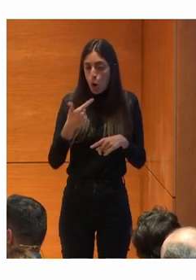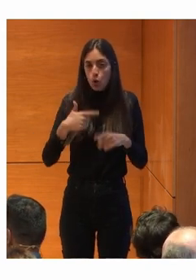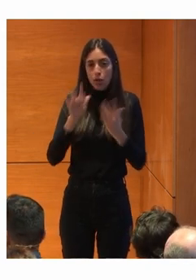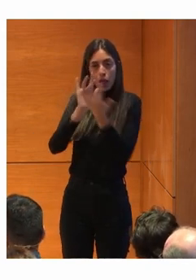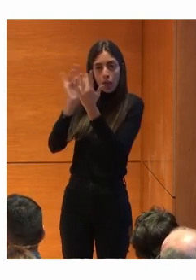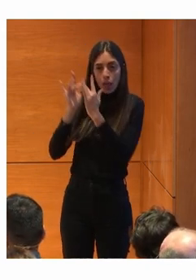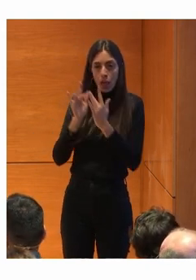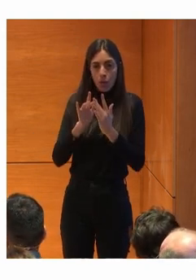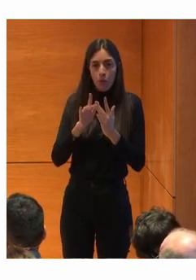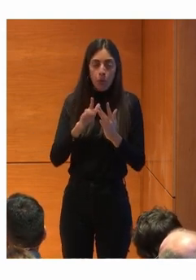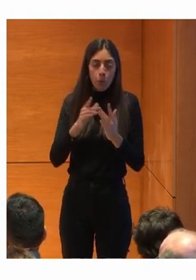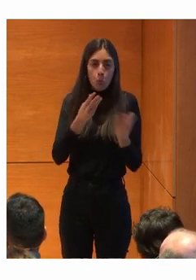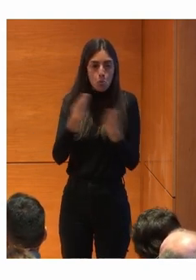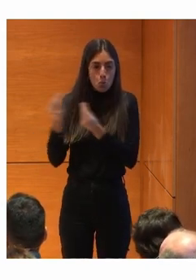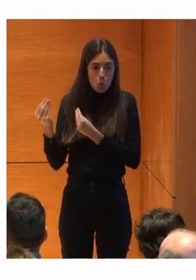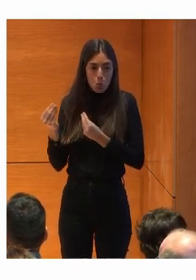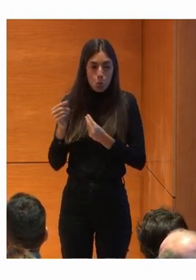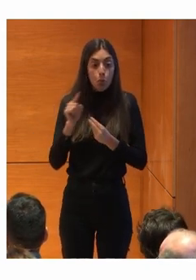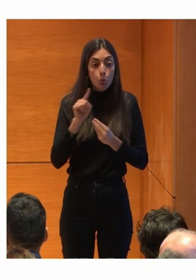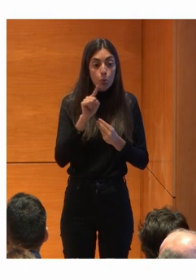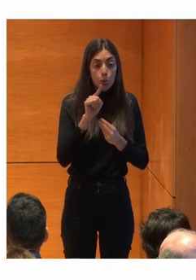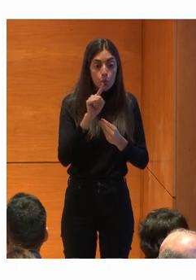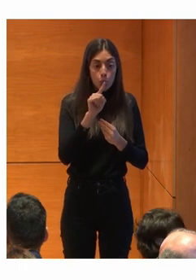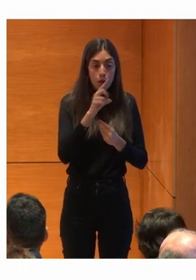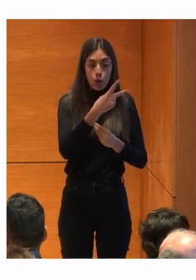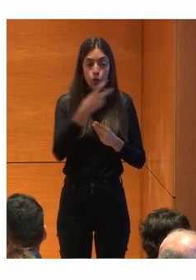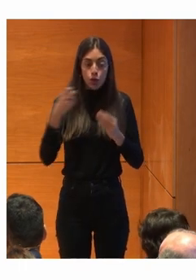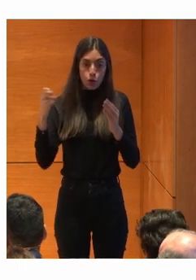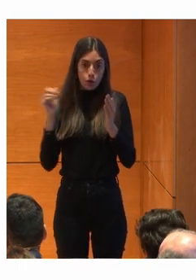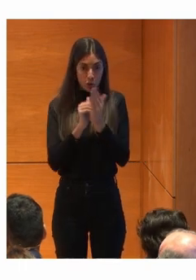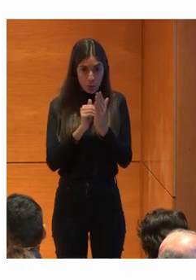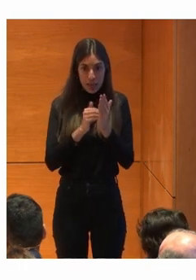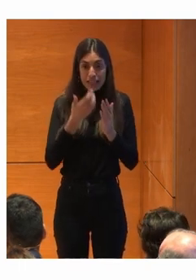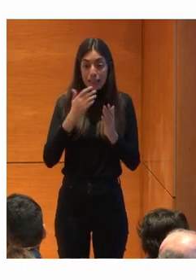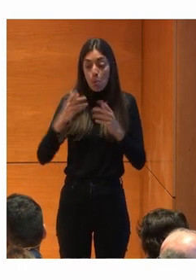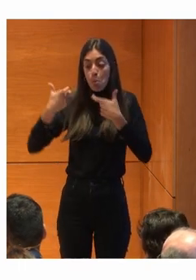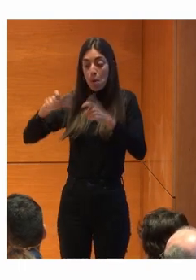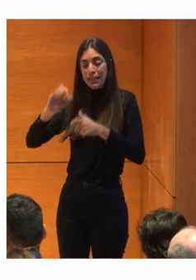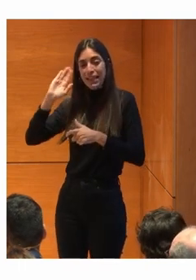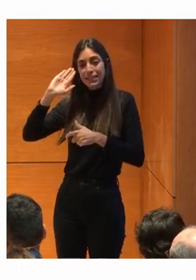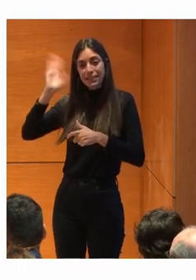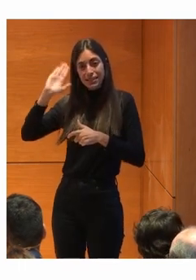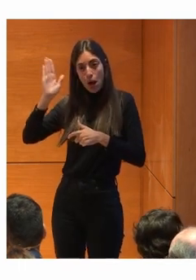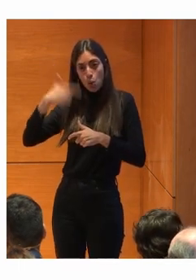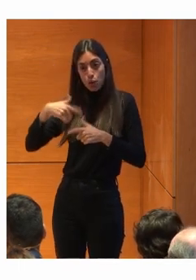música Como os he dicho antes Tuvo un gran impacto La parte de saludos Este color verde